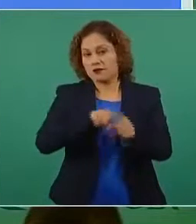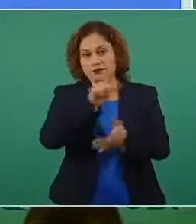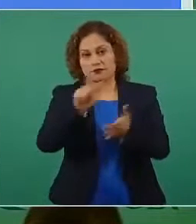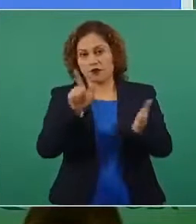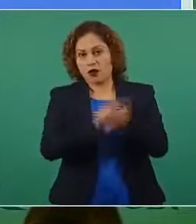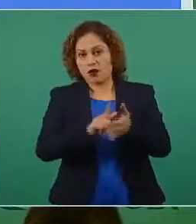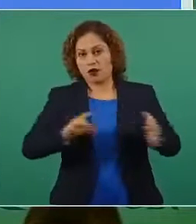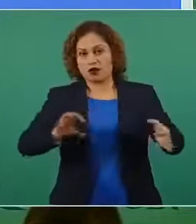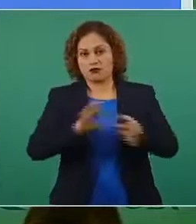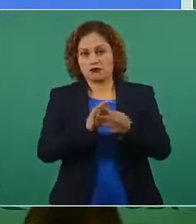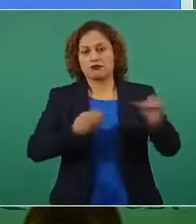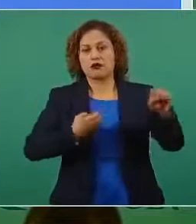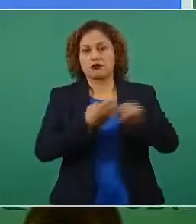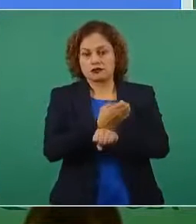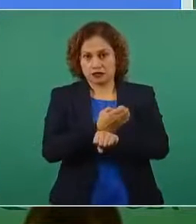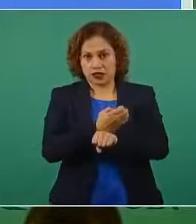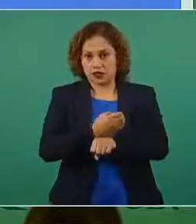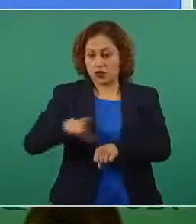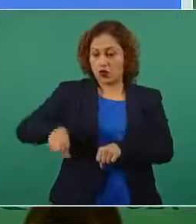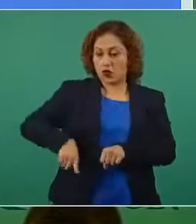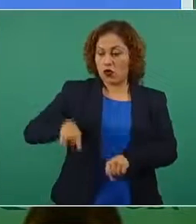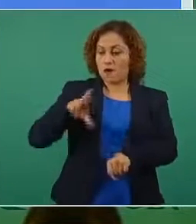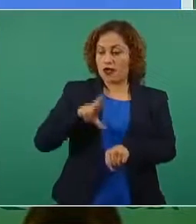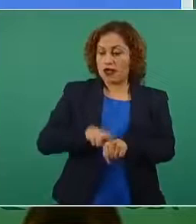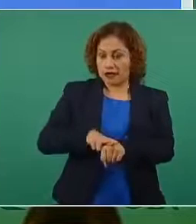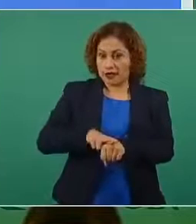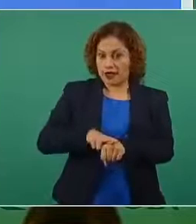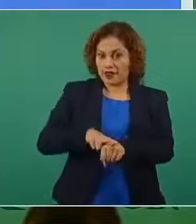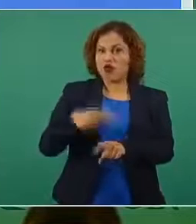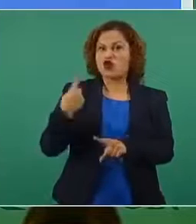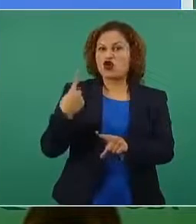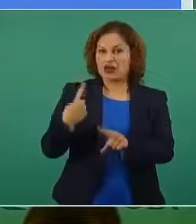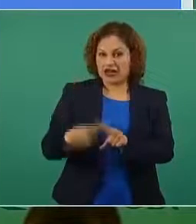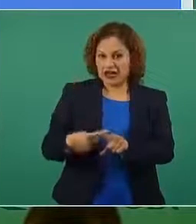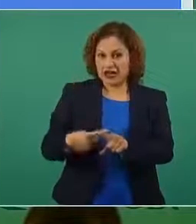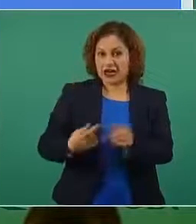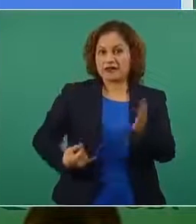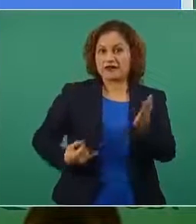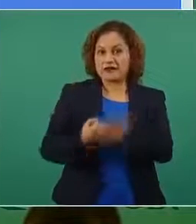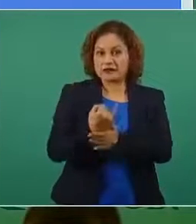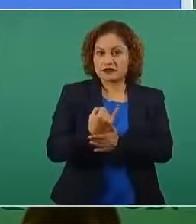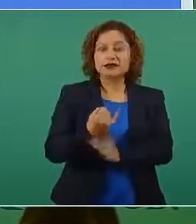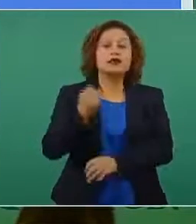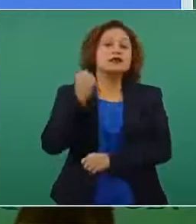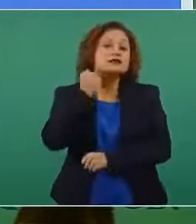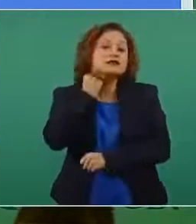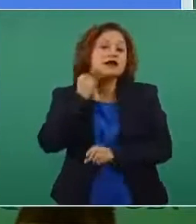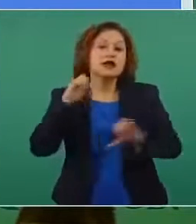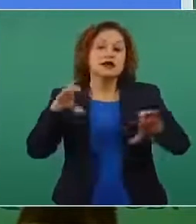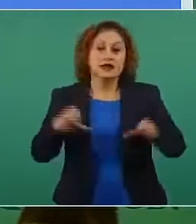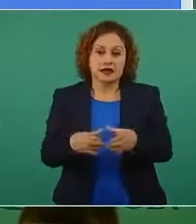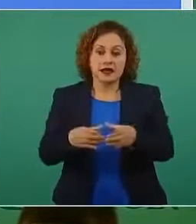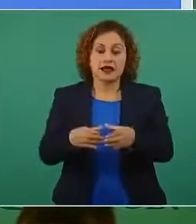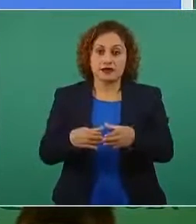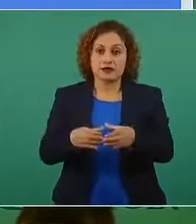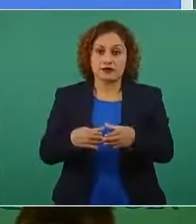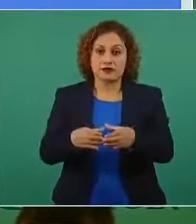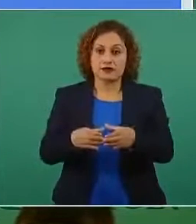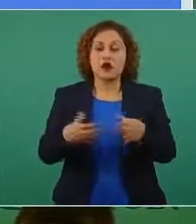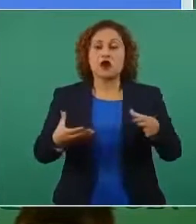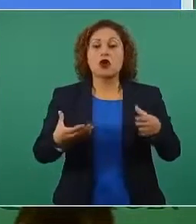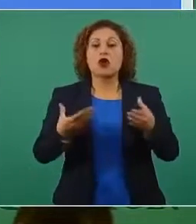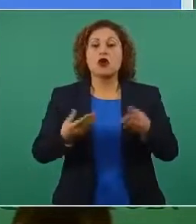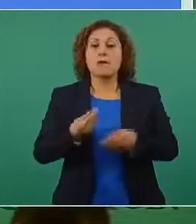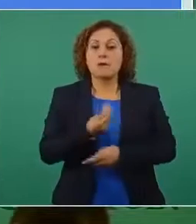nombramiento de gobernador se hará por el Senado a propuesta interna del Presidente de la República